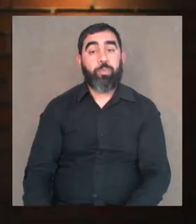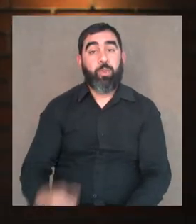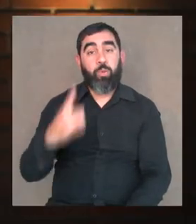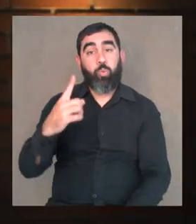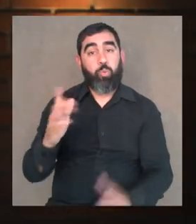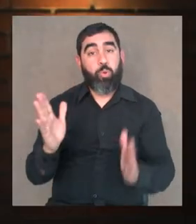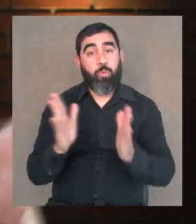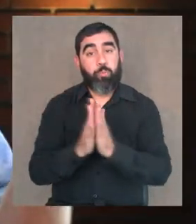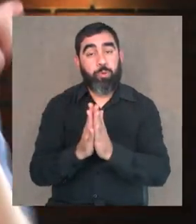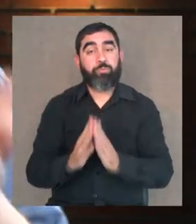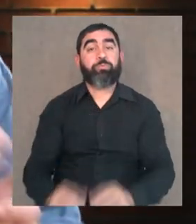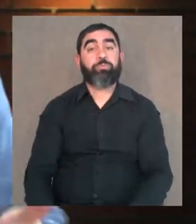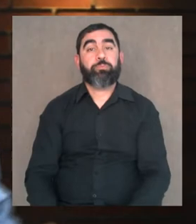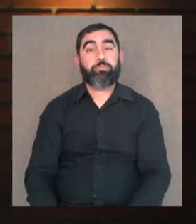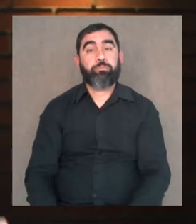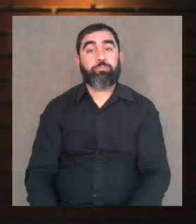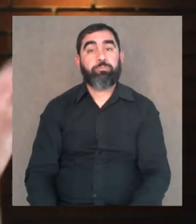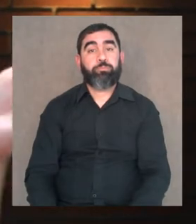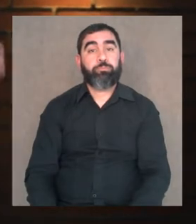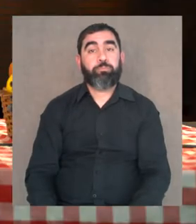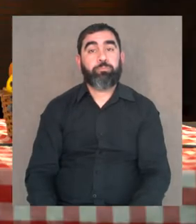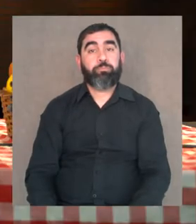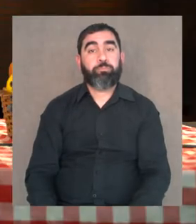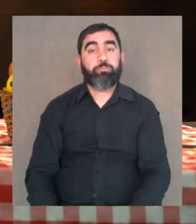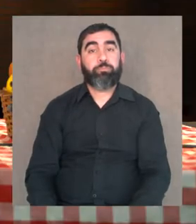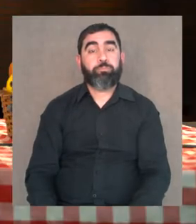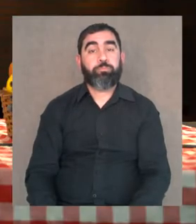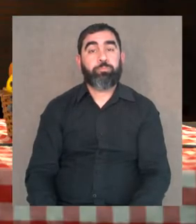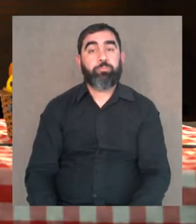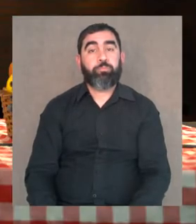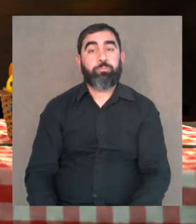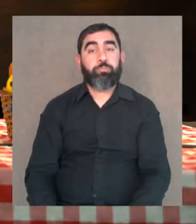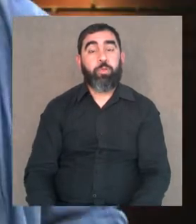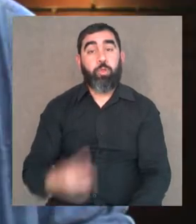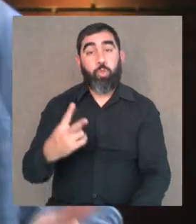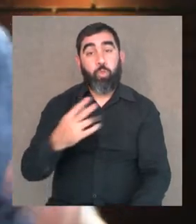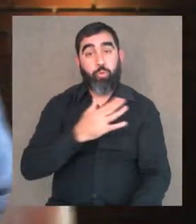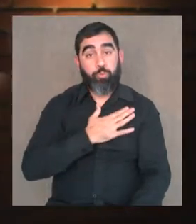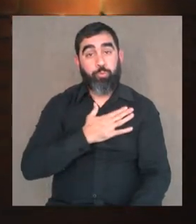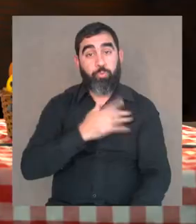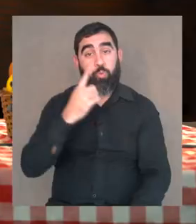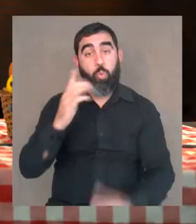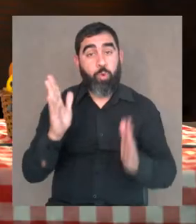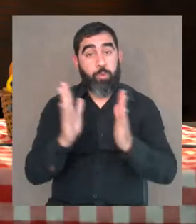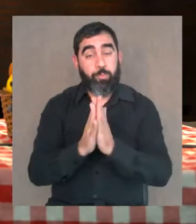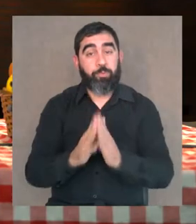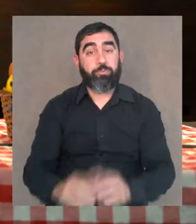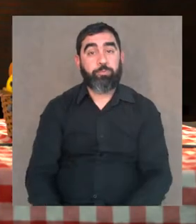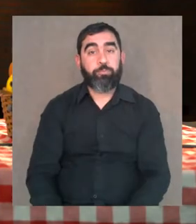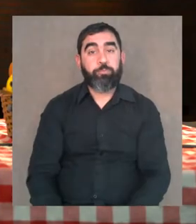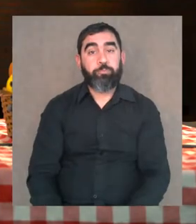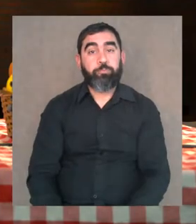Y un aplauso. Un, dos. Un, dos, tres. Dos golpes en el pecho. Y un aplauso.